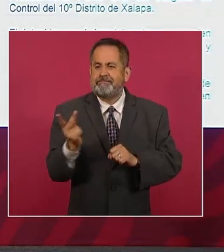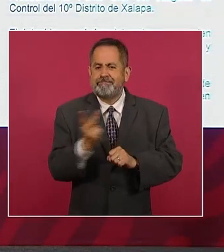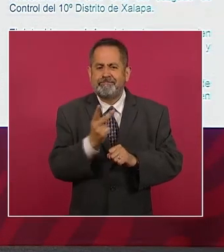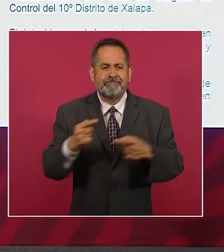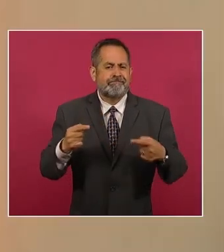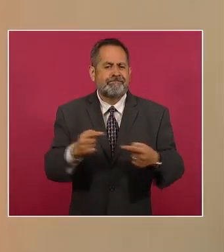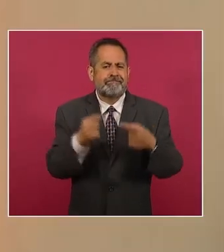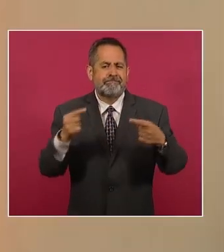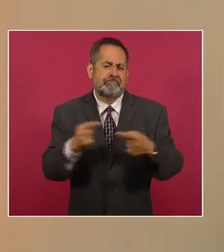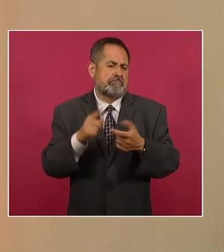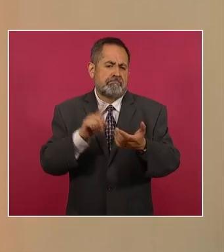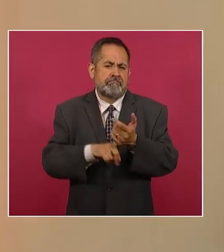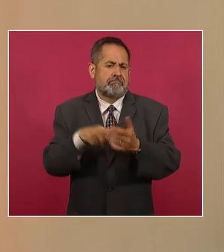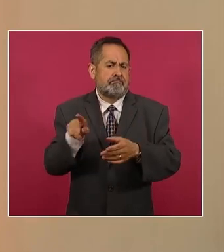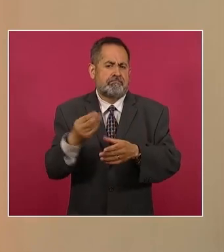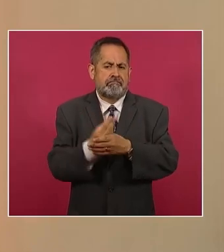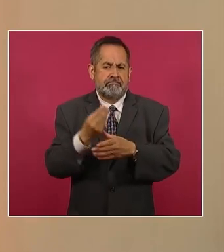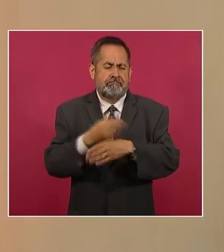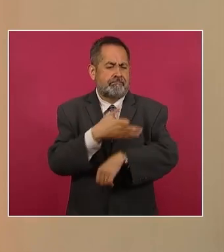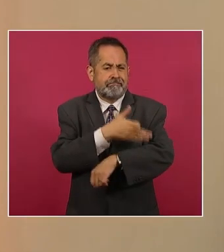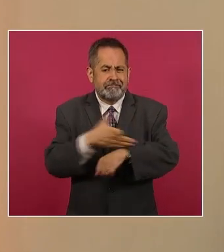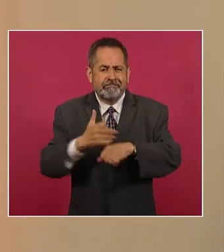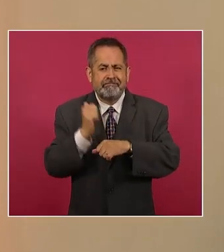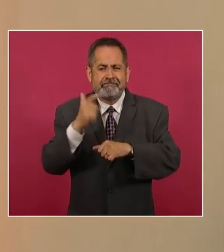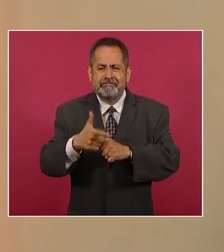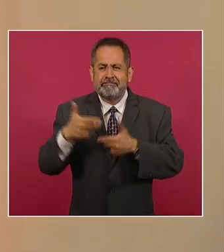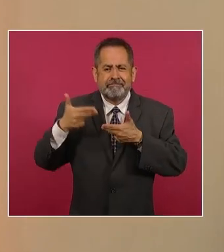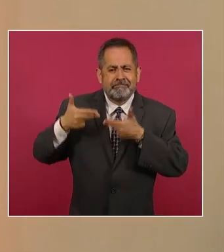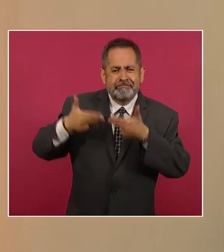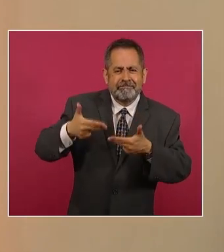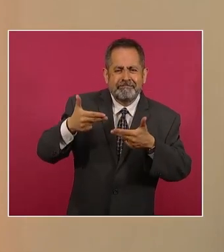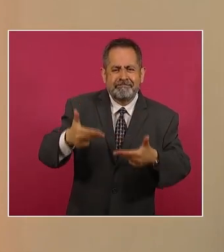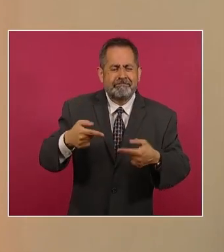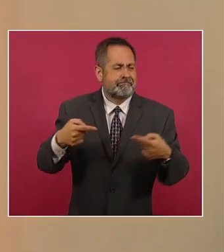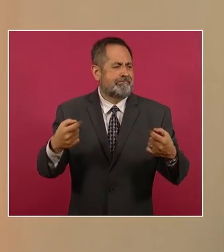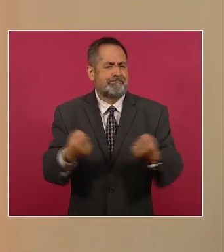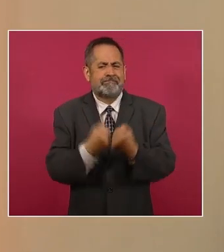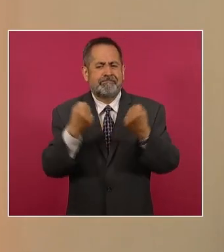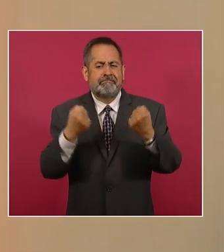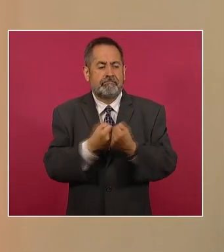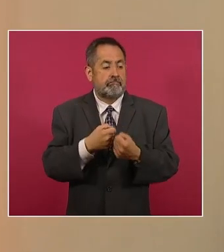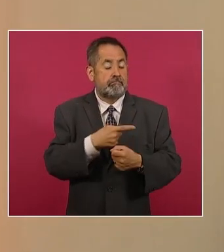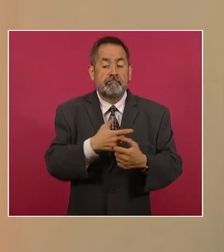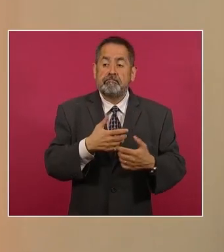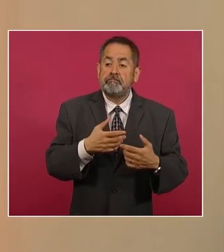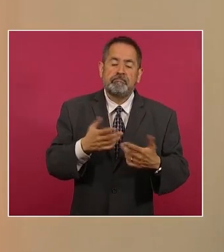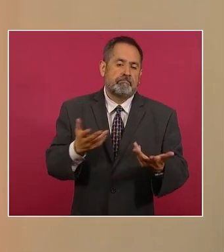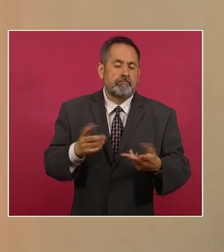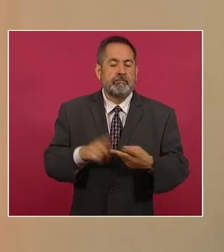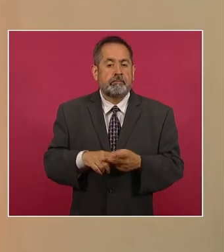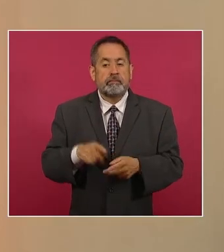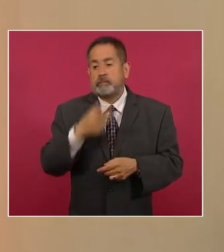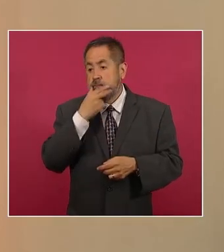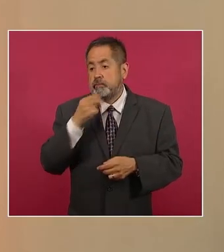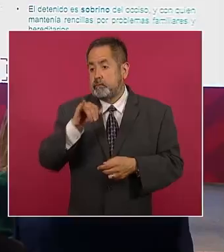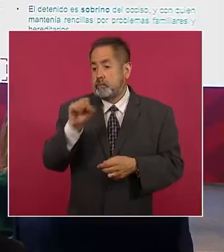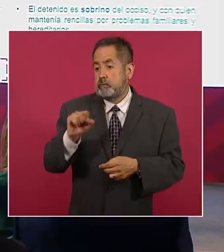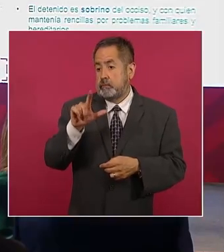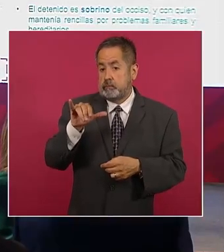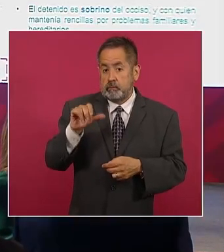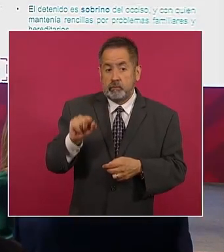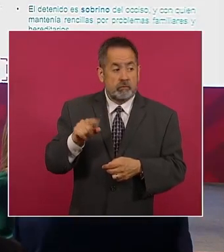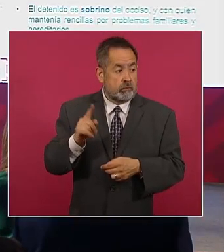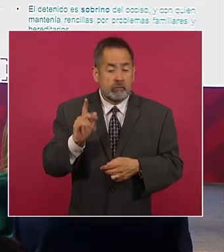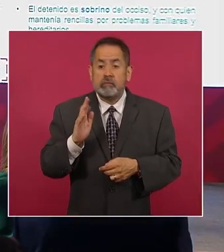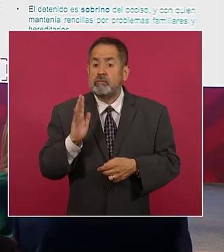problemas familiares y hereditarios con la víctima. Señalar también que José Luis Gamboa en su tiempo denunció